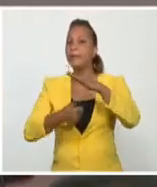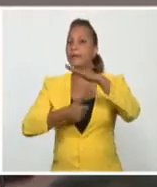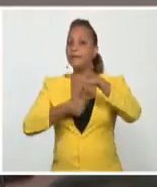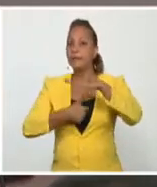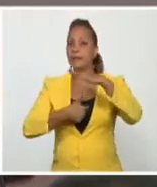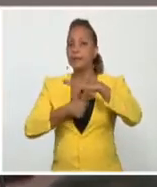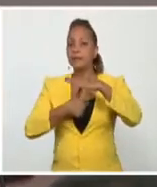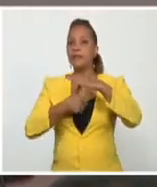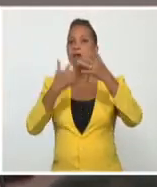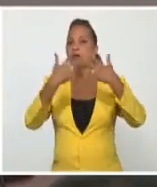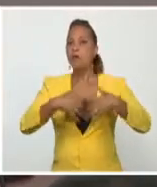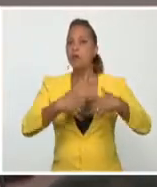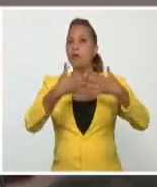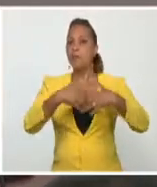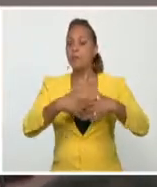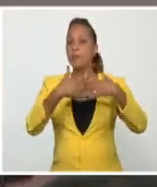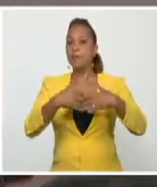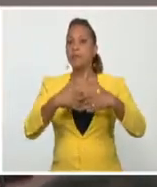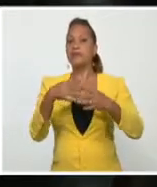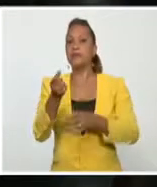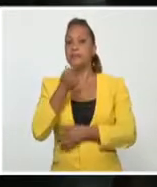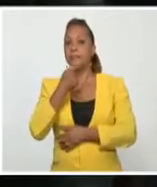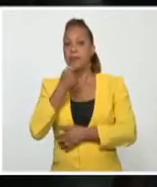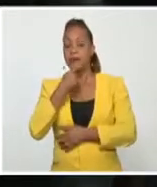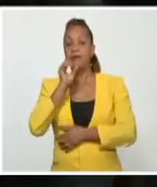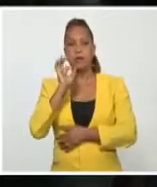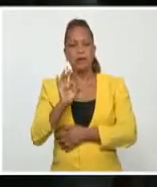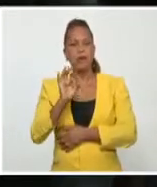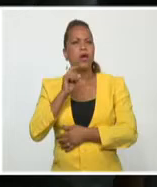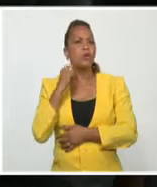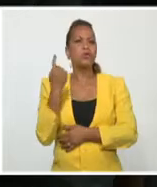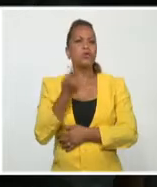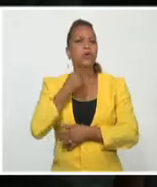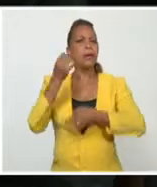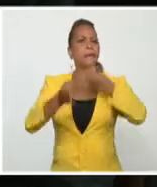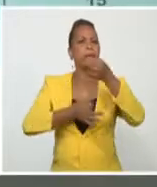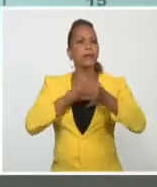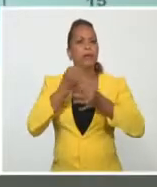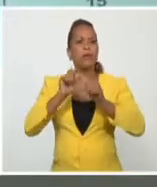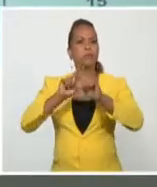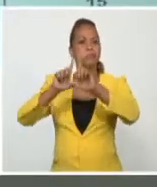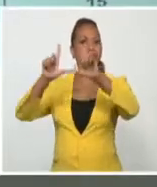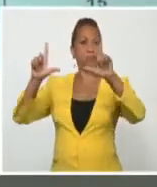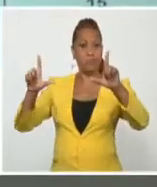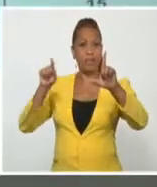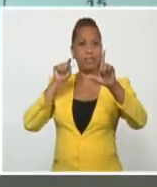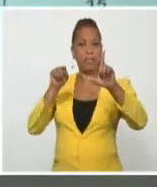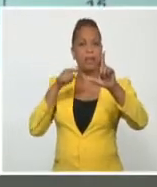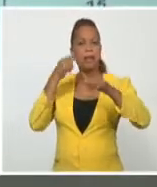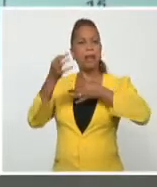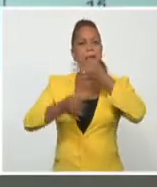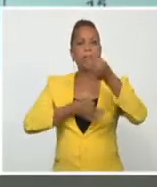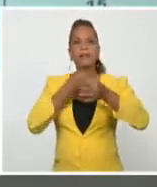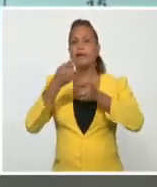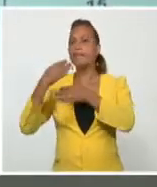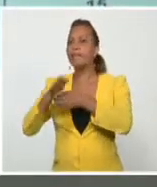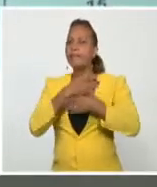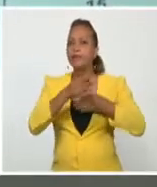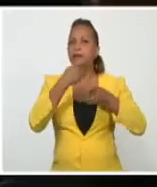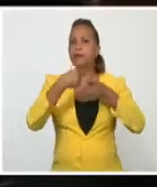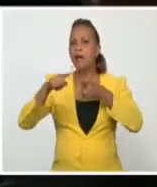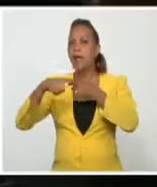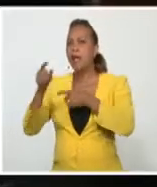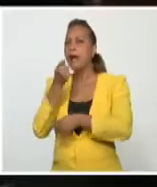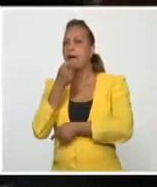empresarial BioCubafarma, doctor Eduardo Martínez, mostró la amplia cartera de productos del sector biofarmacéutico cubano que